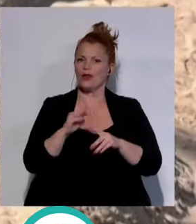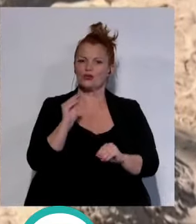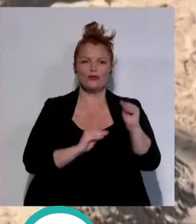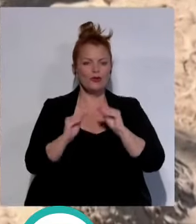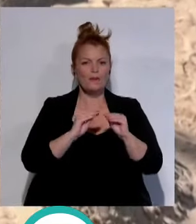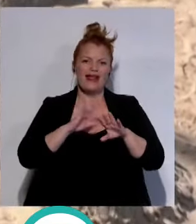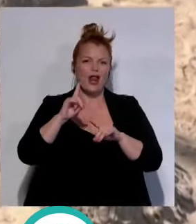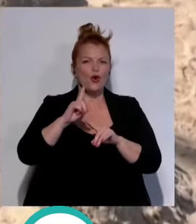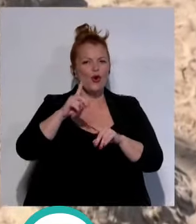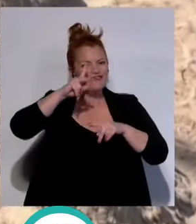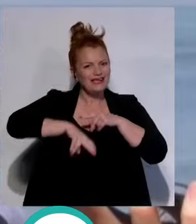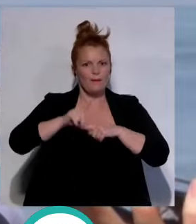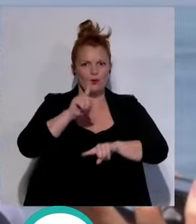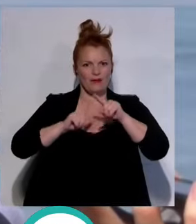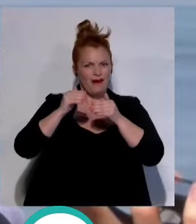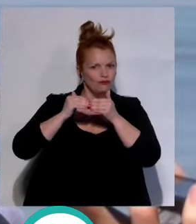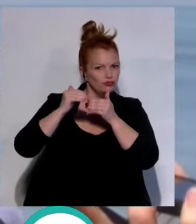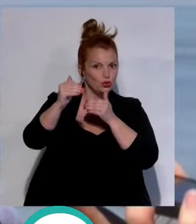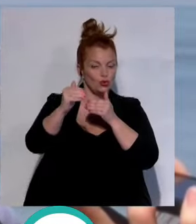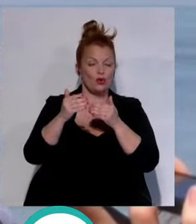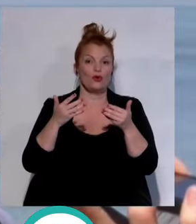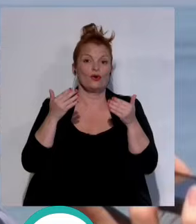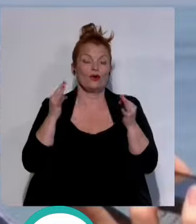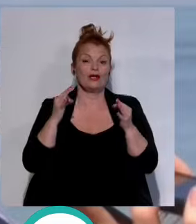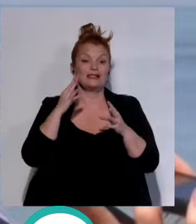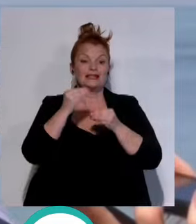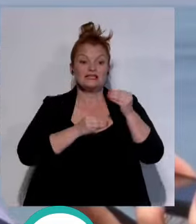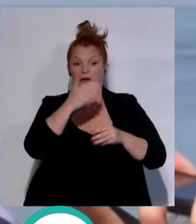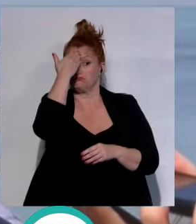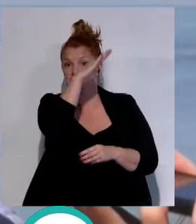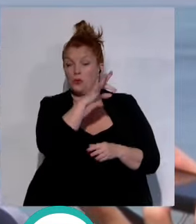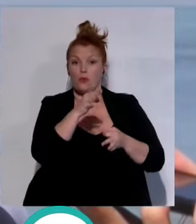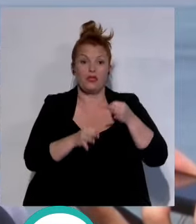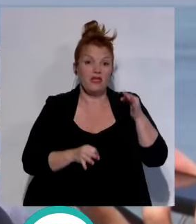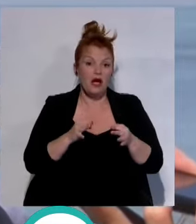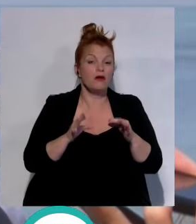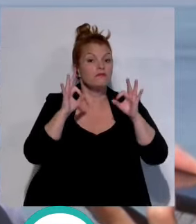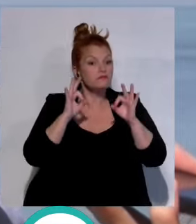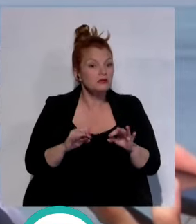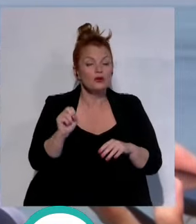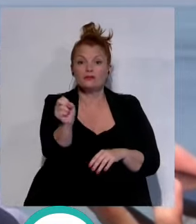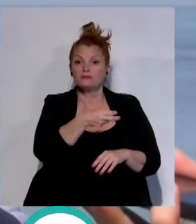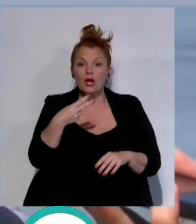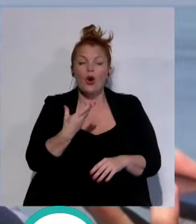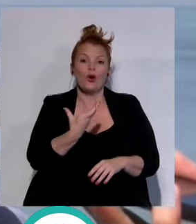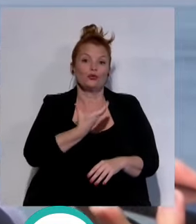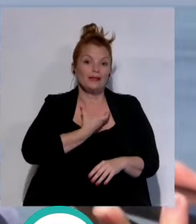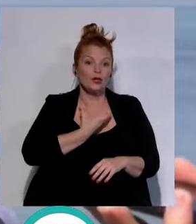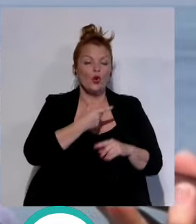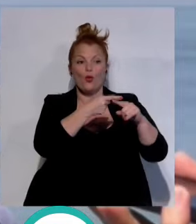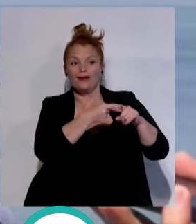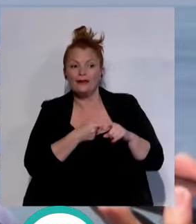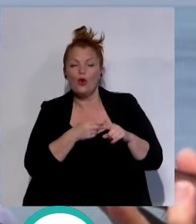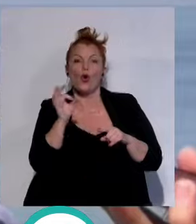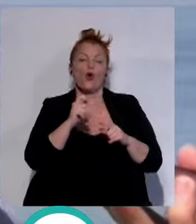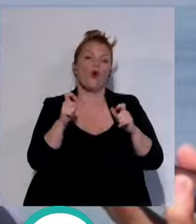no dé problemas a futuro e independientemente de que eso esté judicializado y finalmente sea el ayuntamiento compartido o la